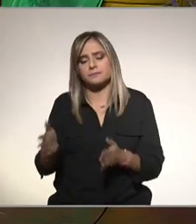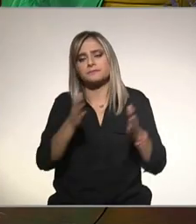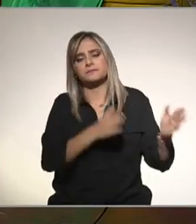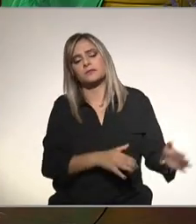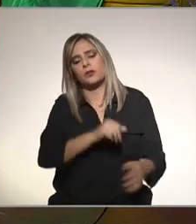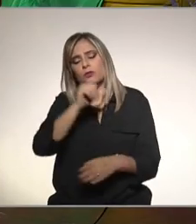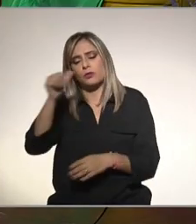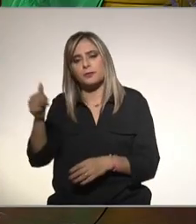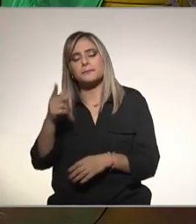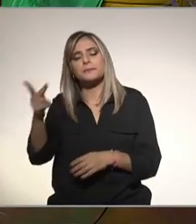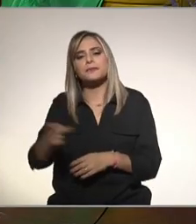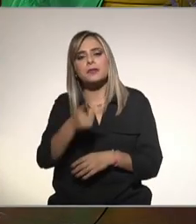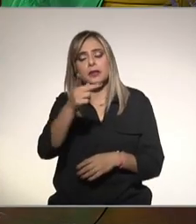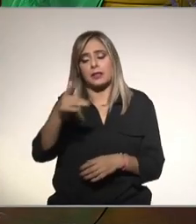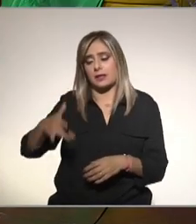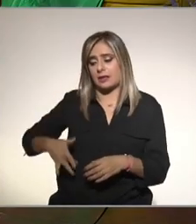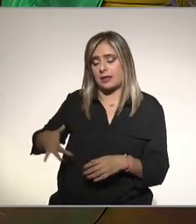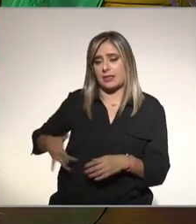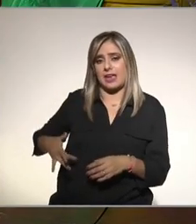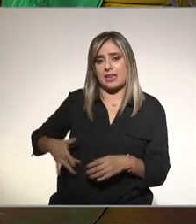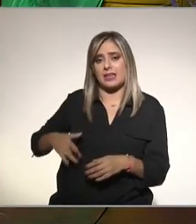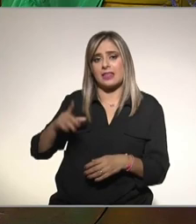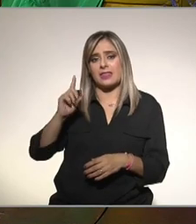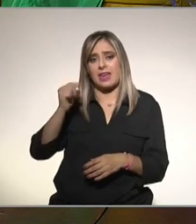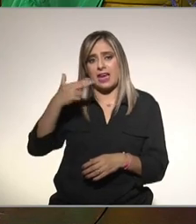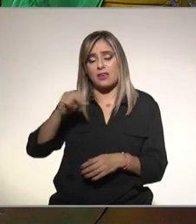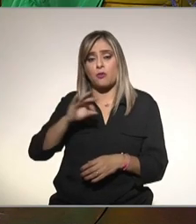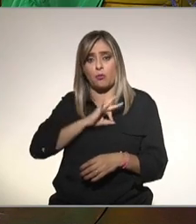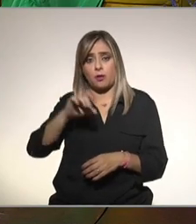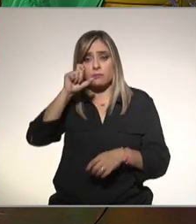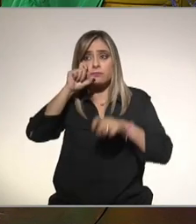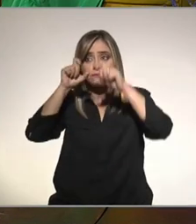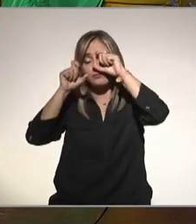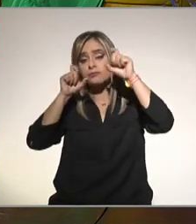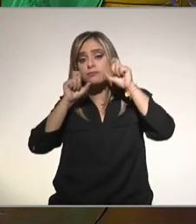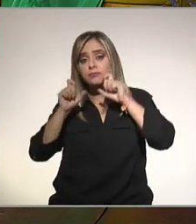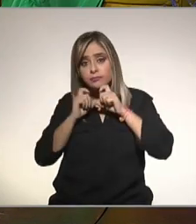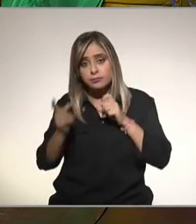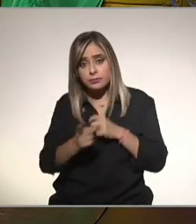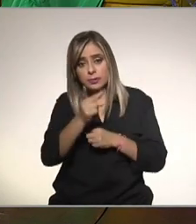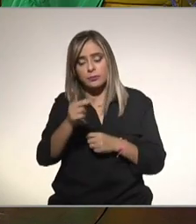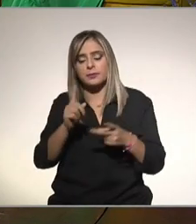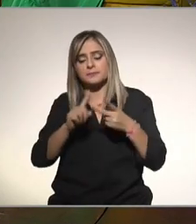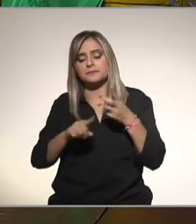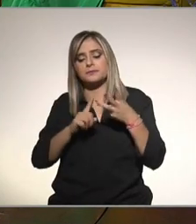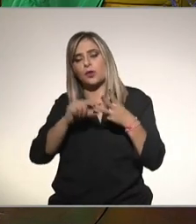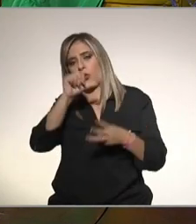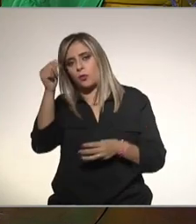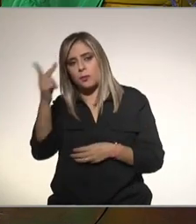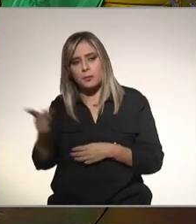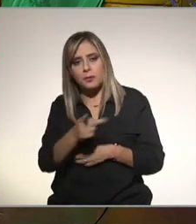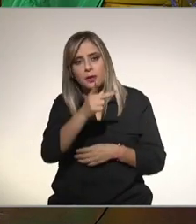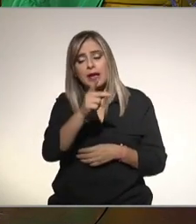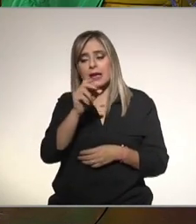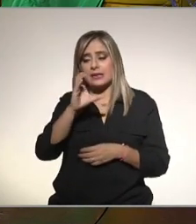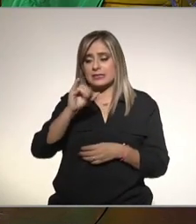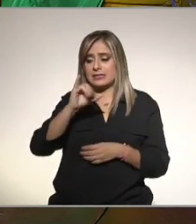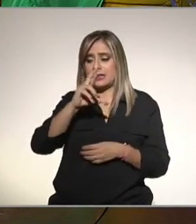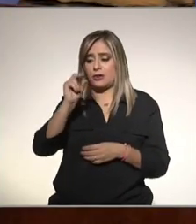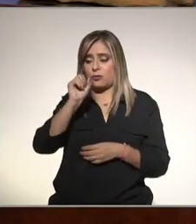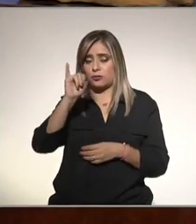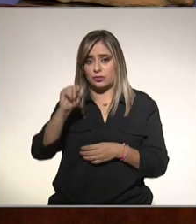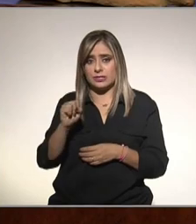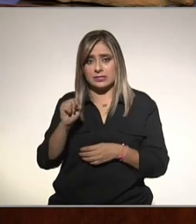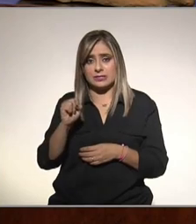pregunta que si el daño al hígado provoca manchas en la cara Ángeles Men quiere saber si la cirrosis es un